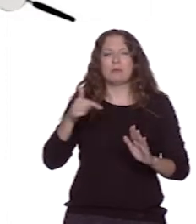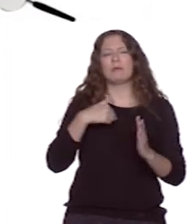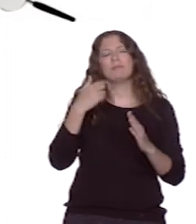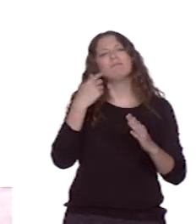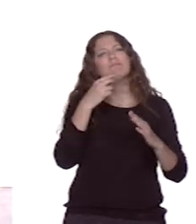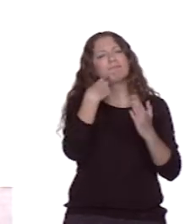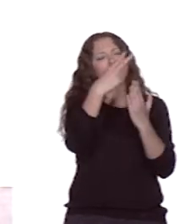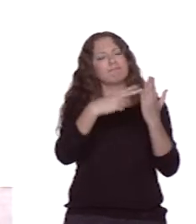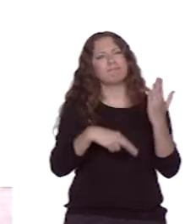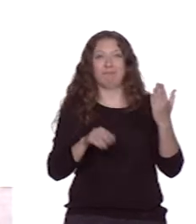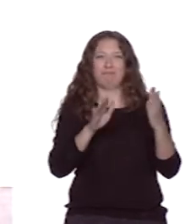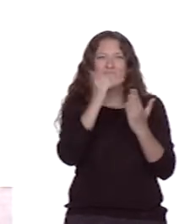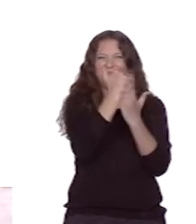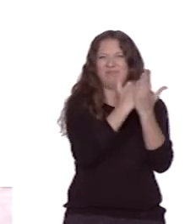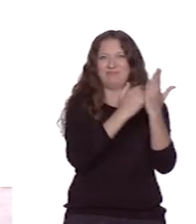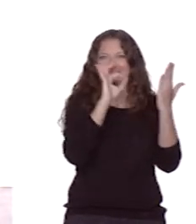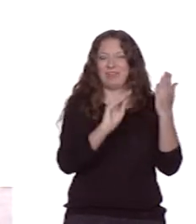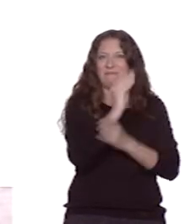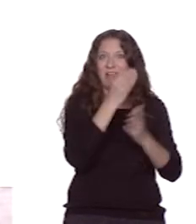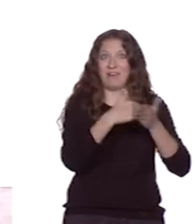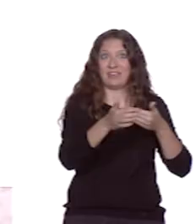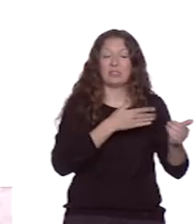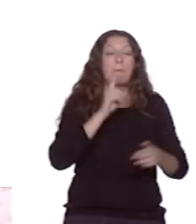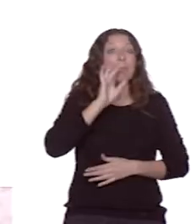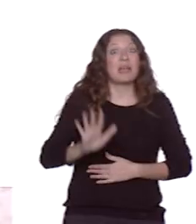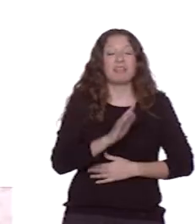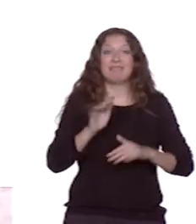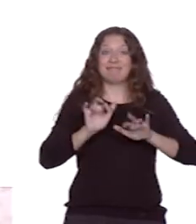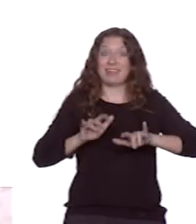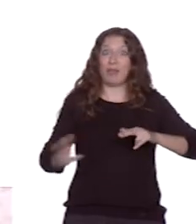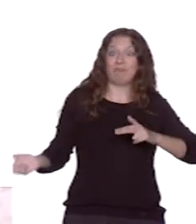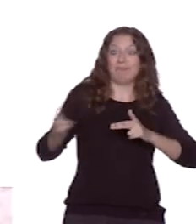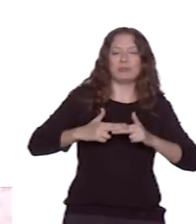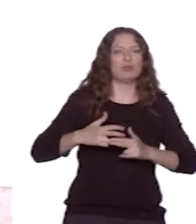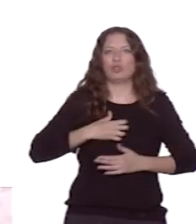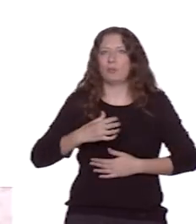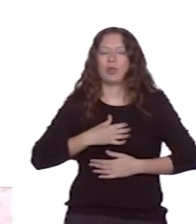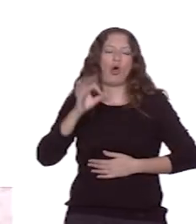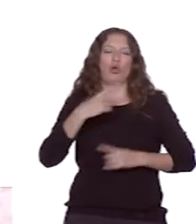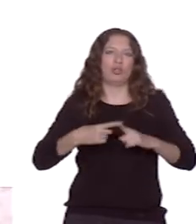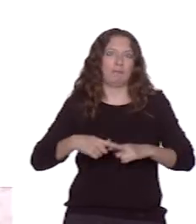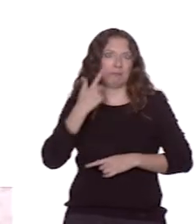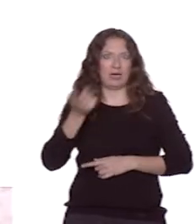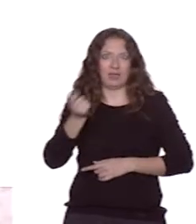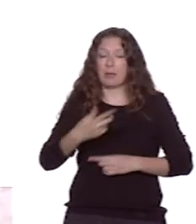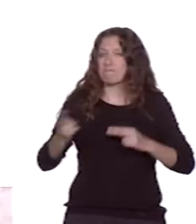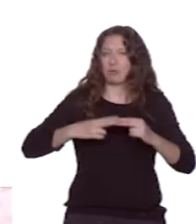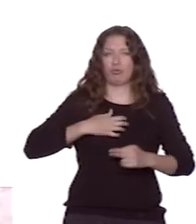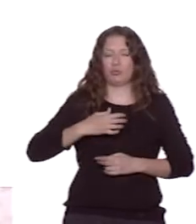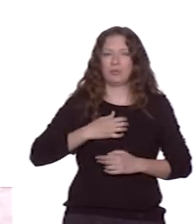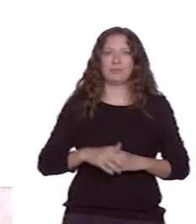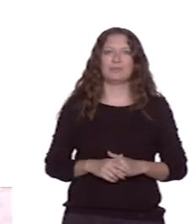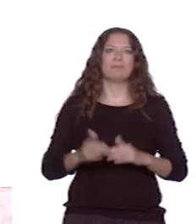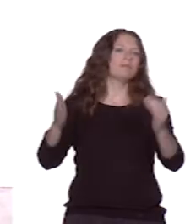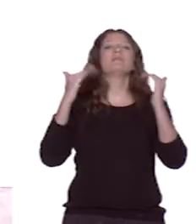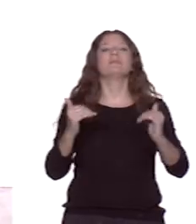fabricante y aparentemente no se permite conectar teclados o dispositivos equivalentes. Pasamos a la